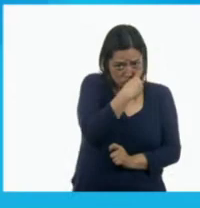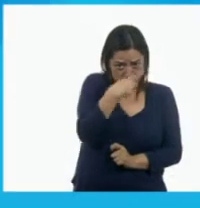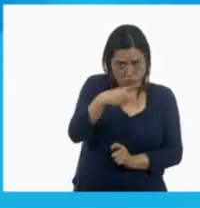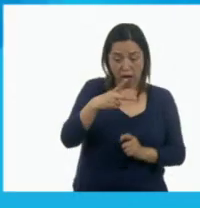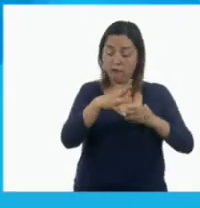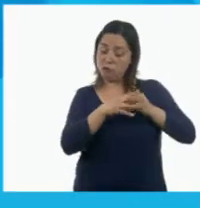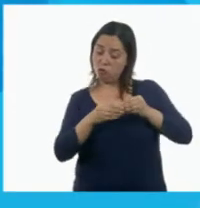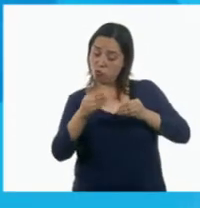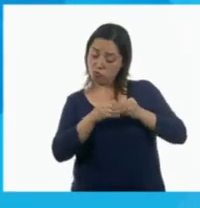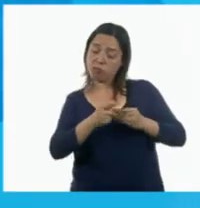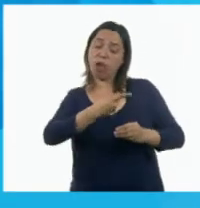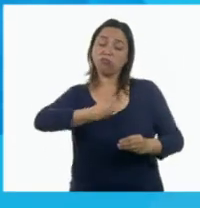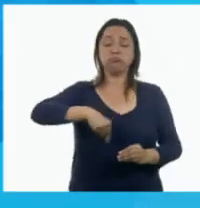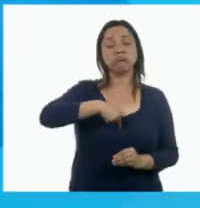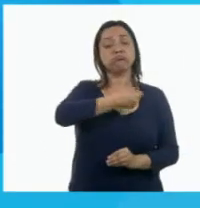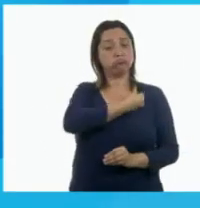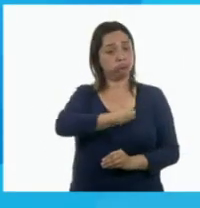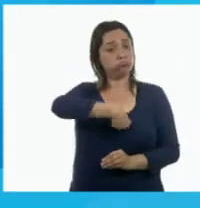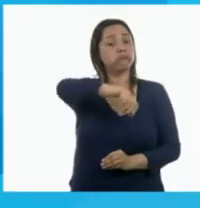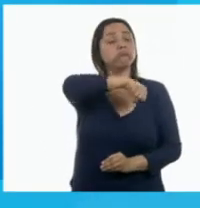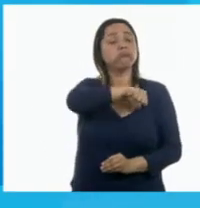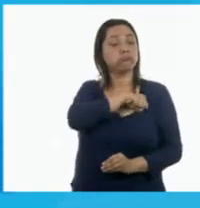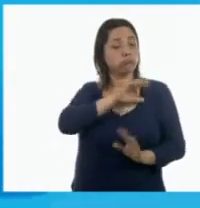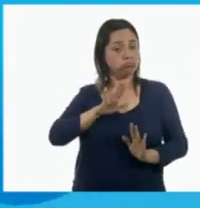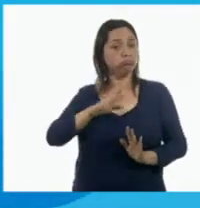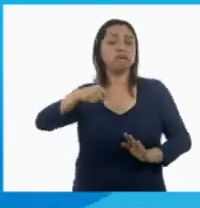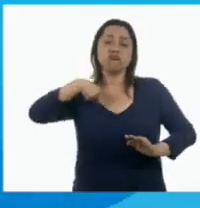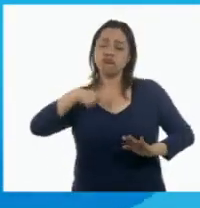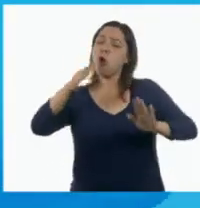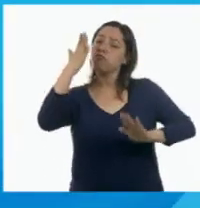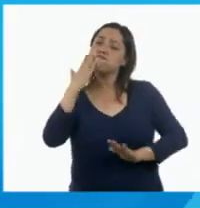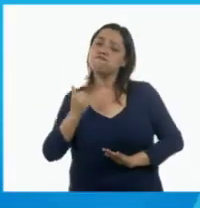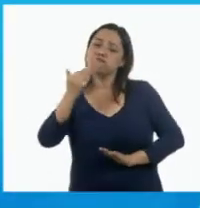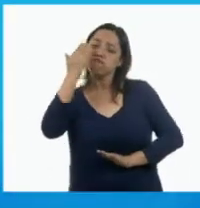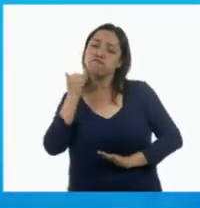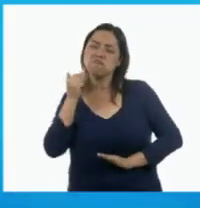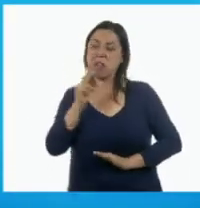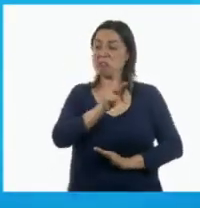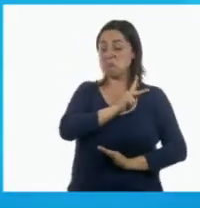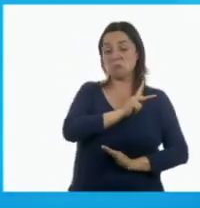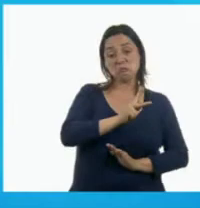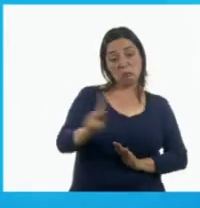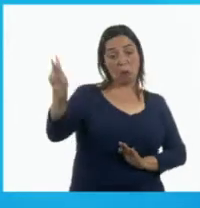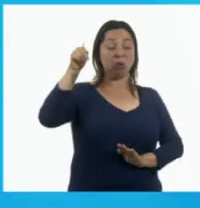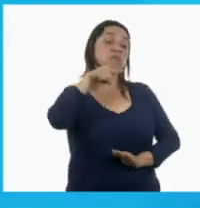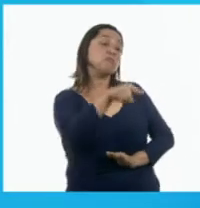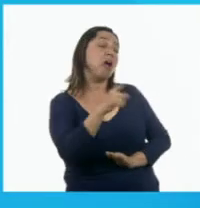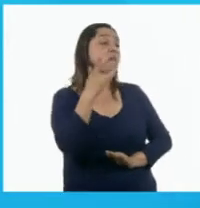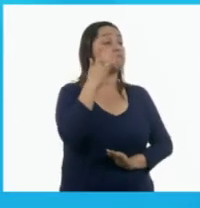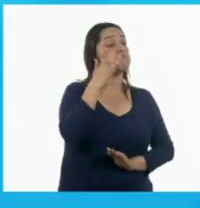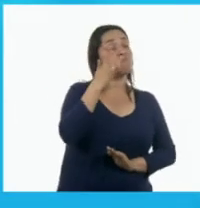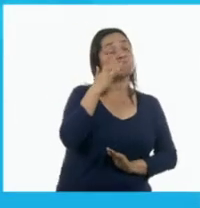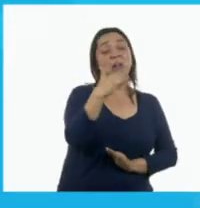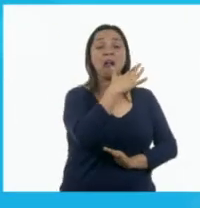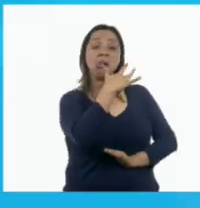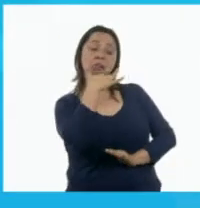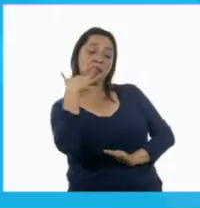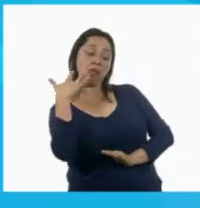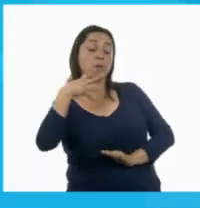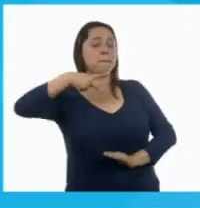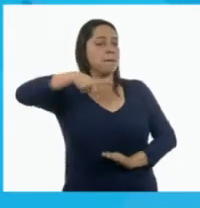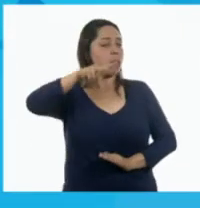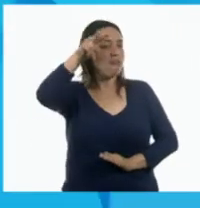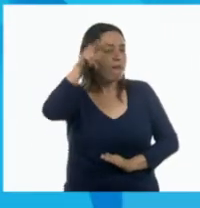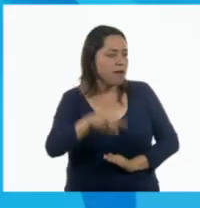somos muy saludables. No hay por qué dejar de ser amables. Todas ustedes se creen muy sabrosas. Pero la verdad